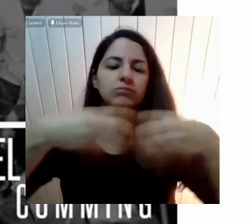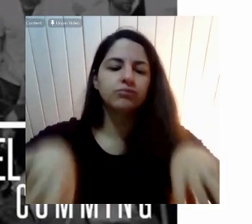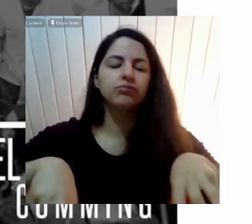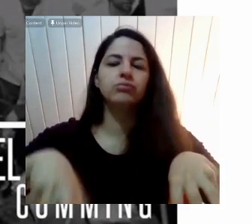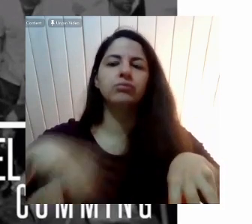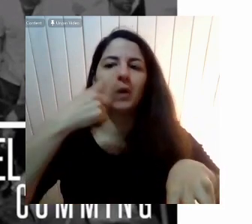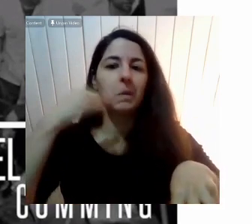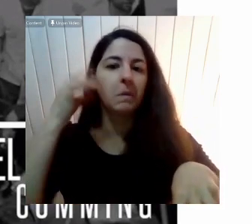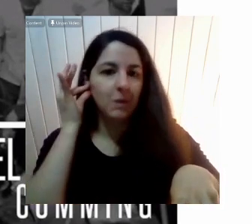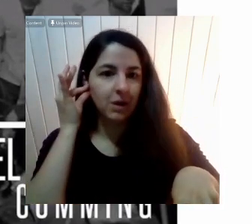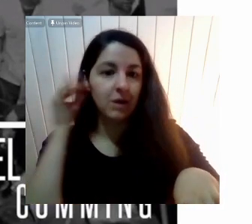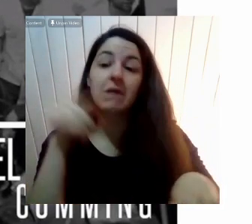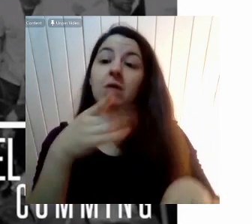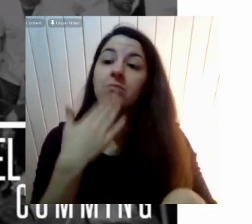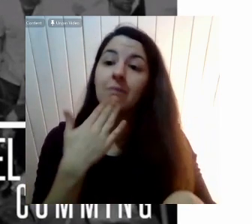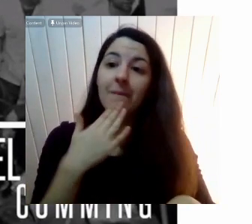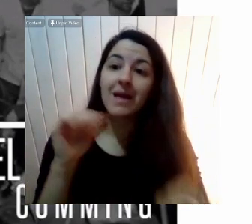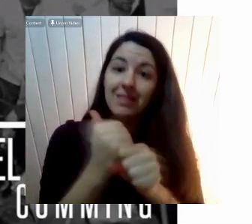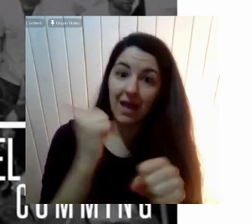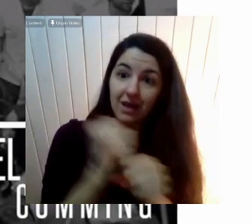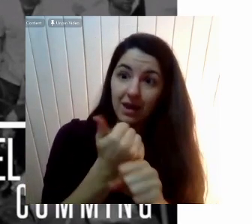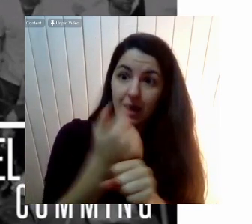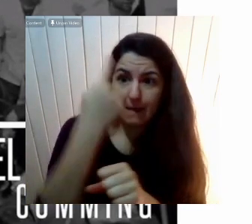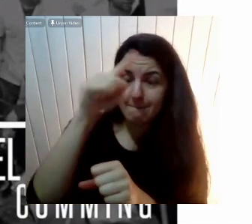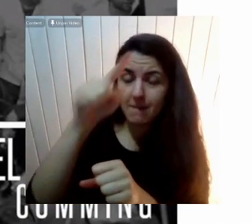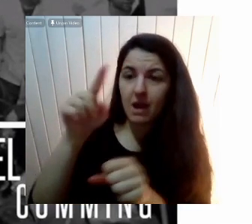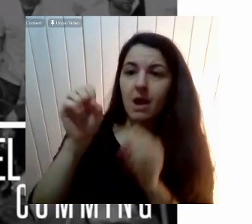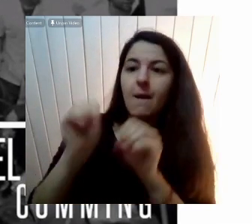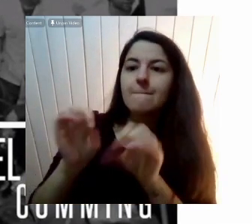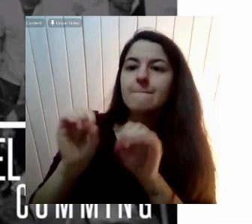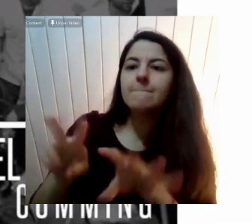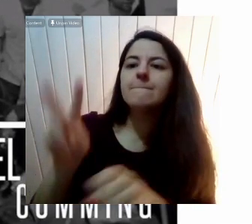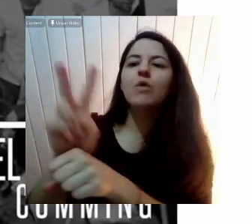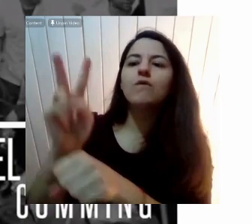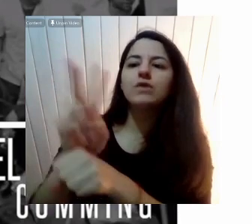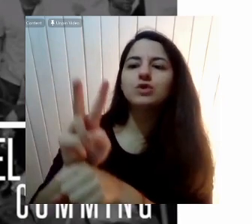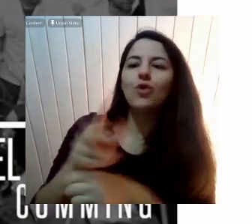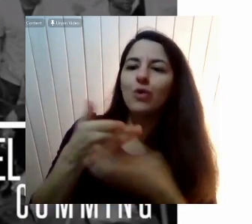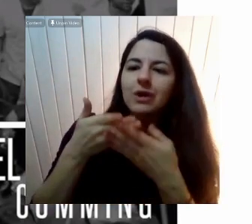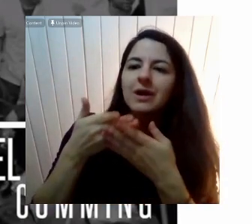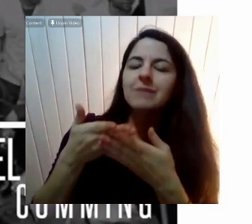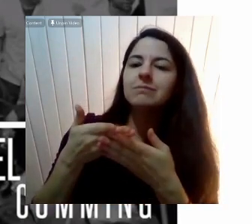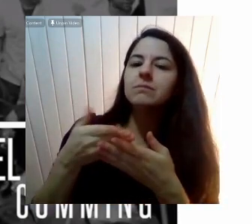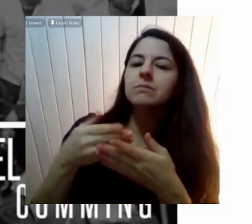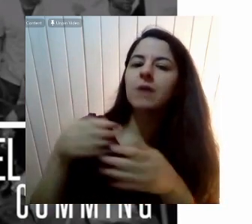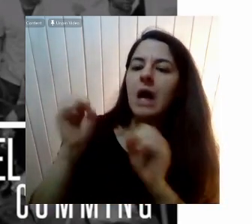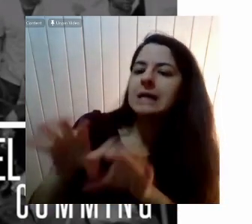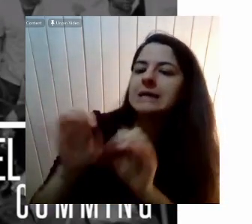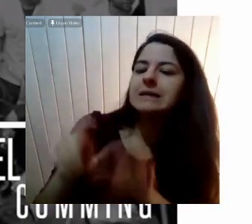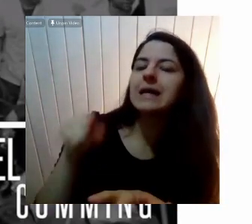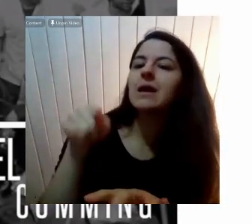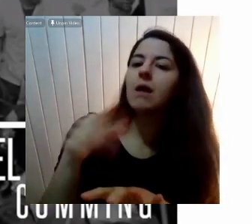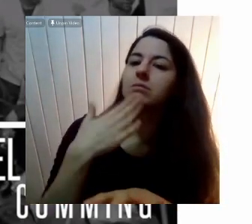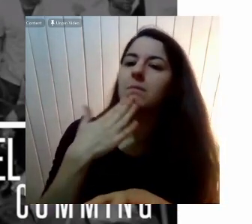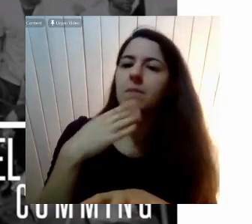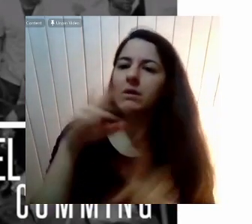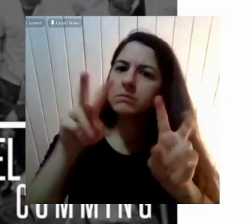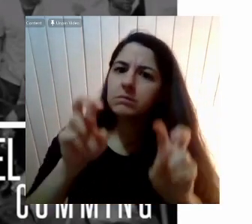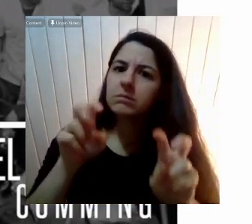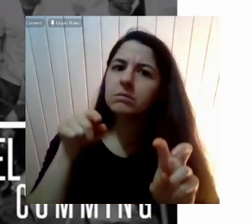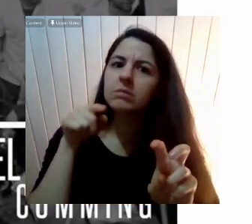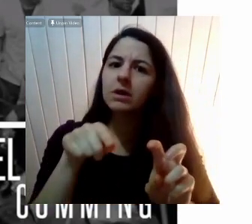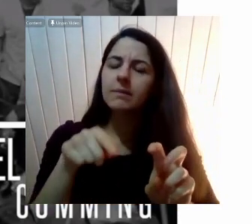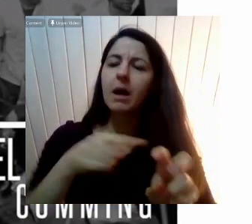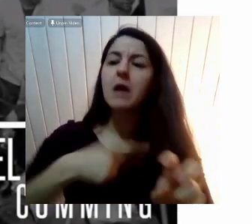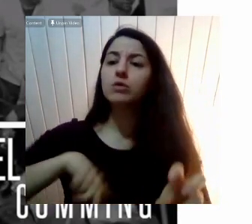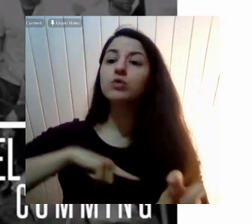profesor Y profesora Del 2016 Con un colectivo De profesores Que teníamos En ese momento Y nuestra idea Además Fue hacerlo Adentro del colegio De profesores